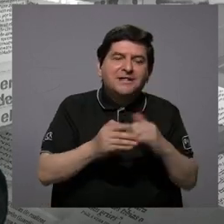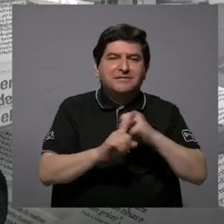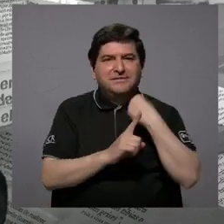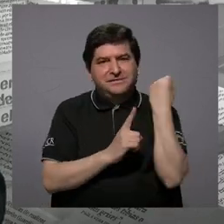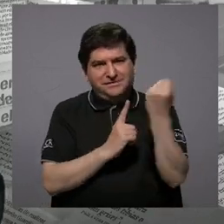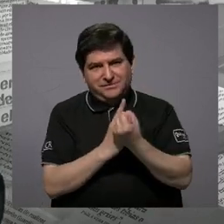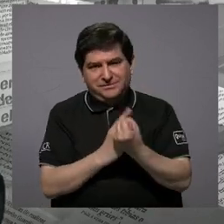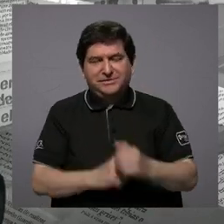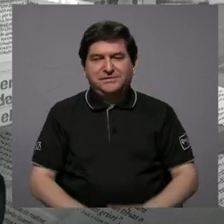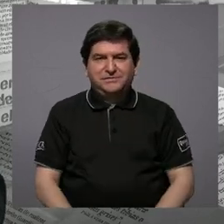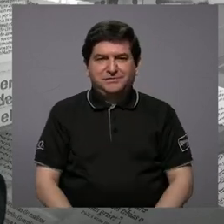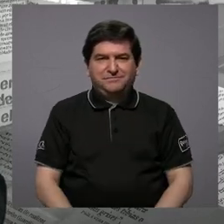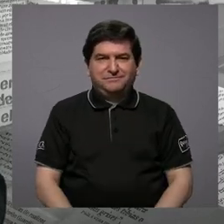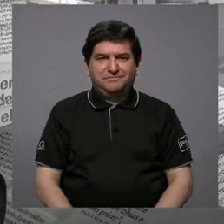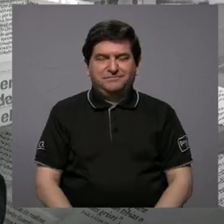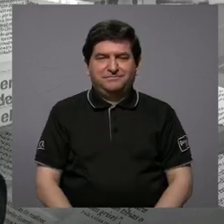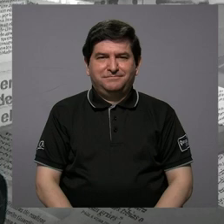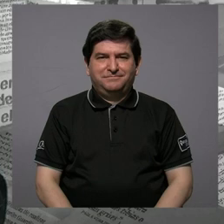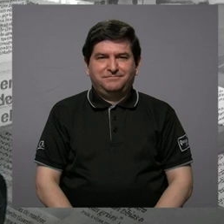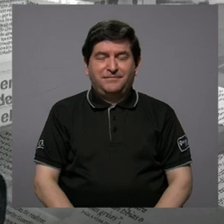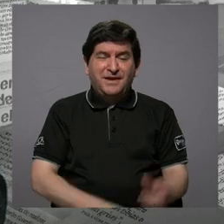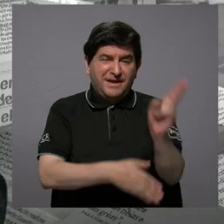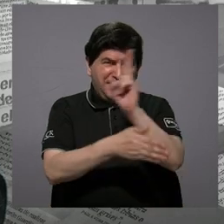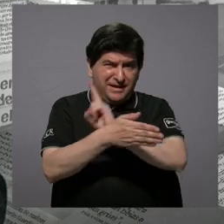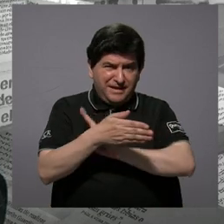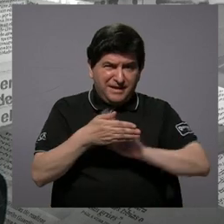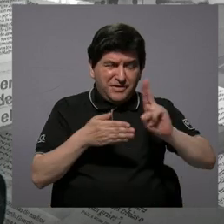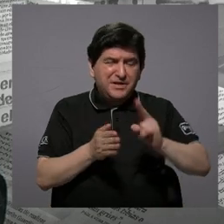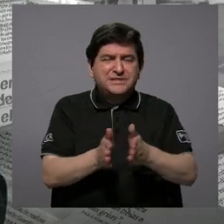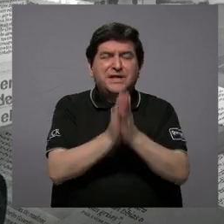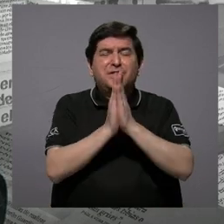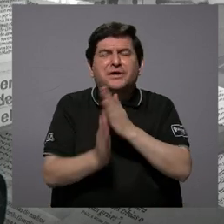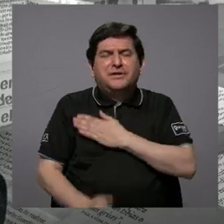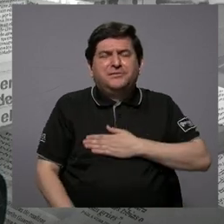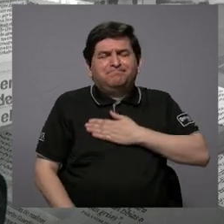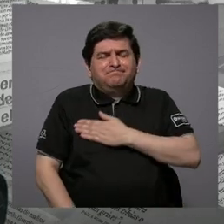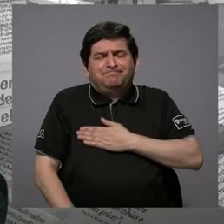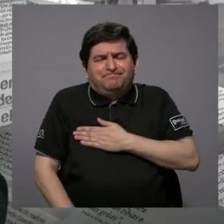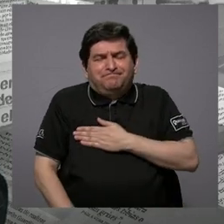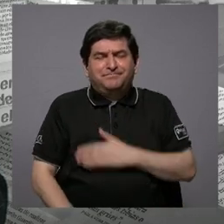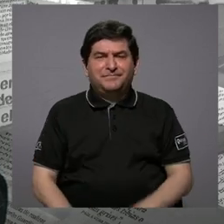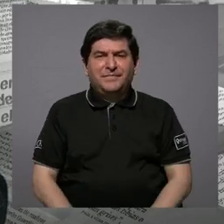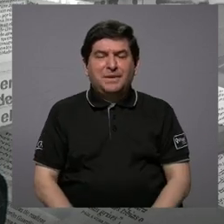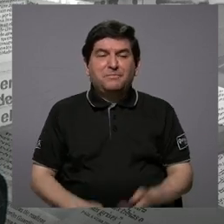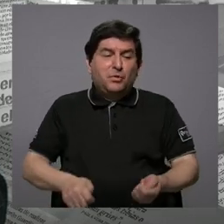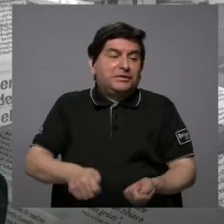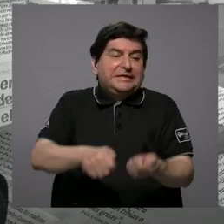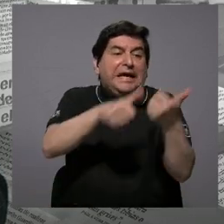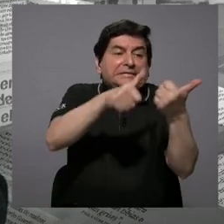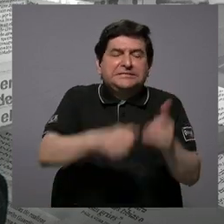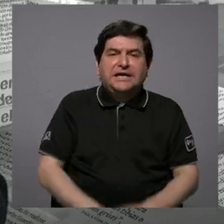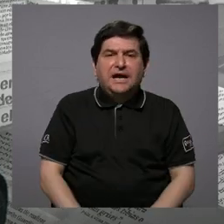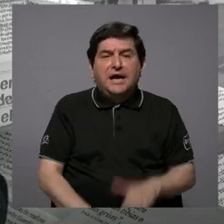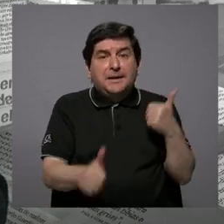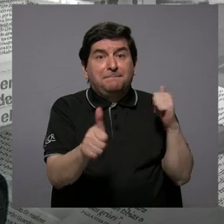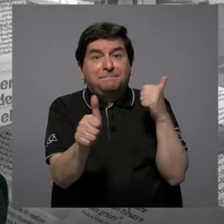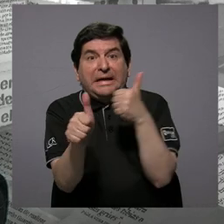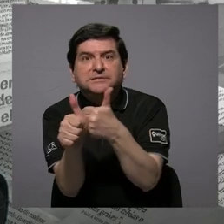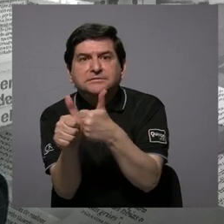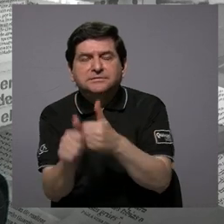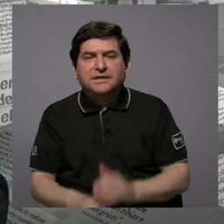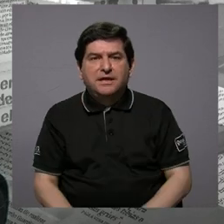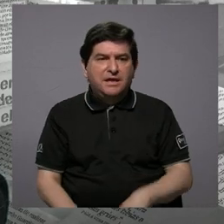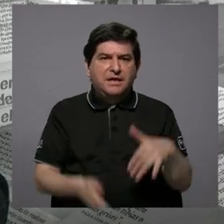esta situación la que la universidad pidió disculpas por la expulsión, la persecución